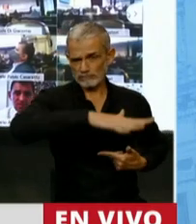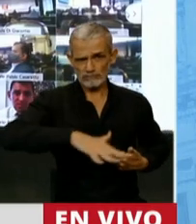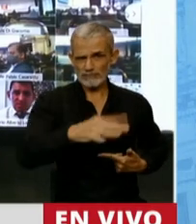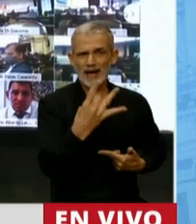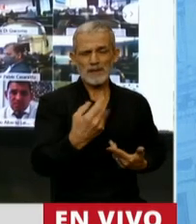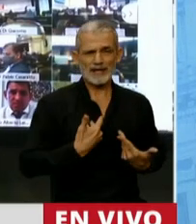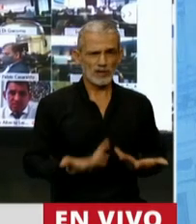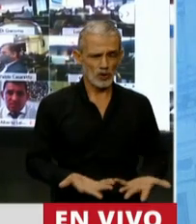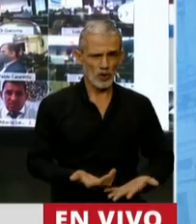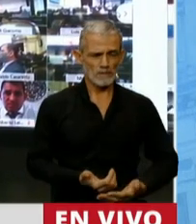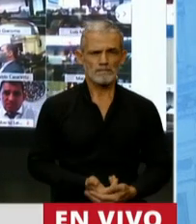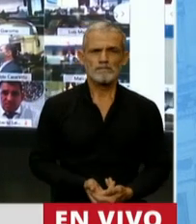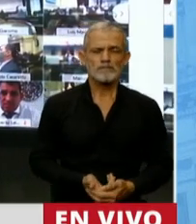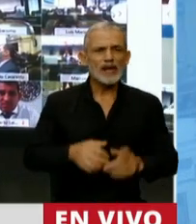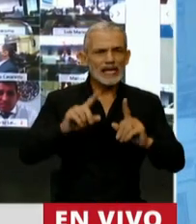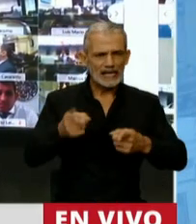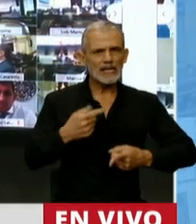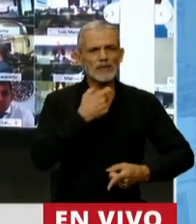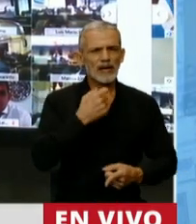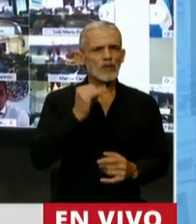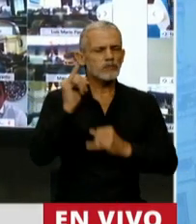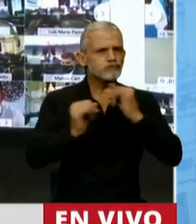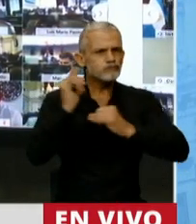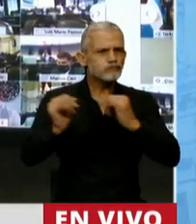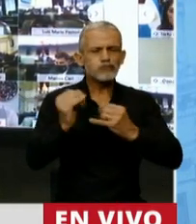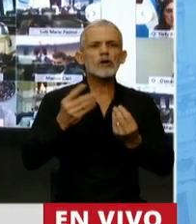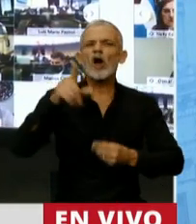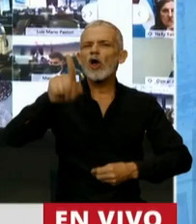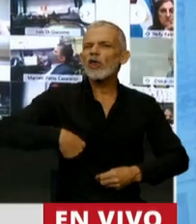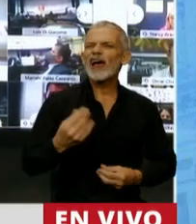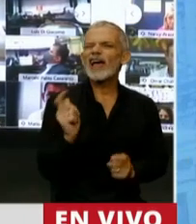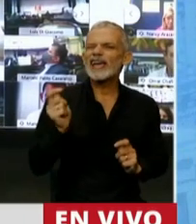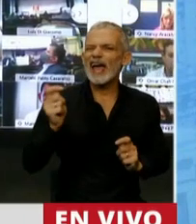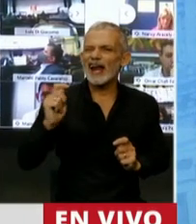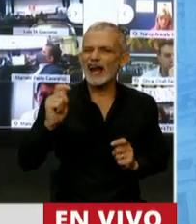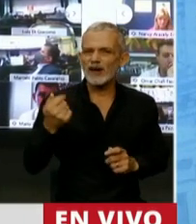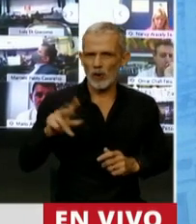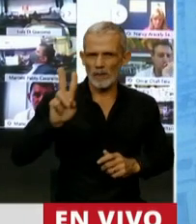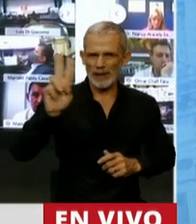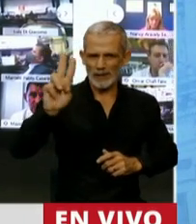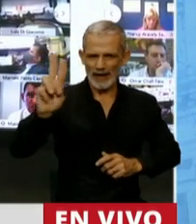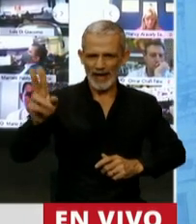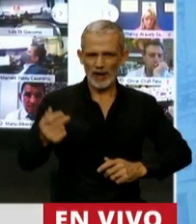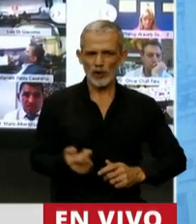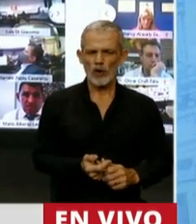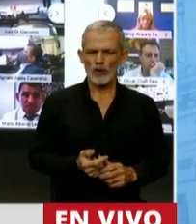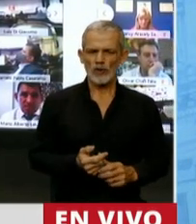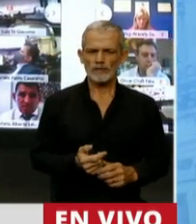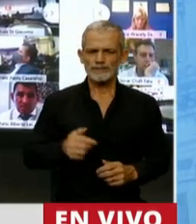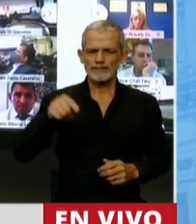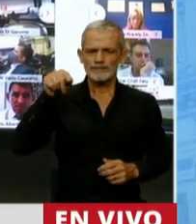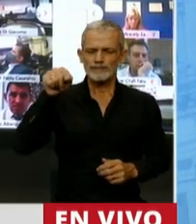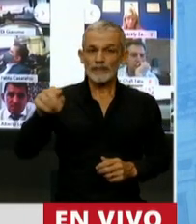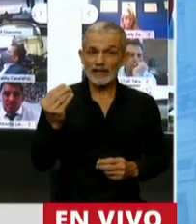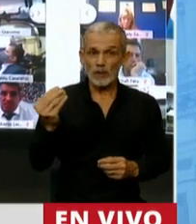Y quiero también dejar expreso la clara procedencia de esta cuestión de privilegio. Porque suele utilizarse muchas